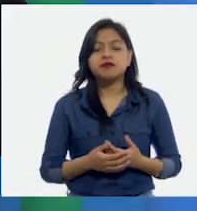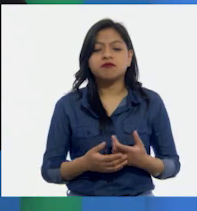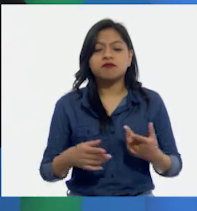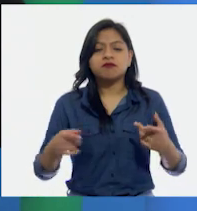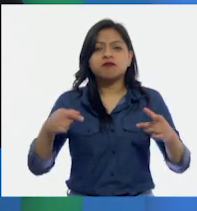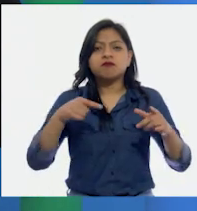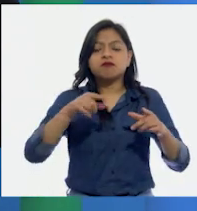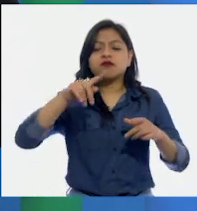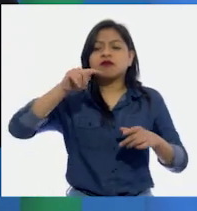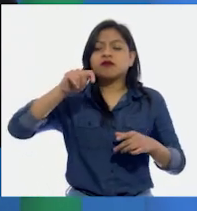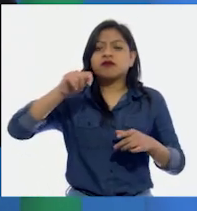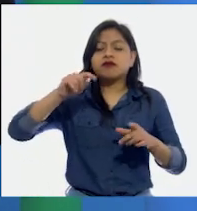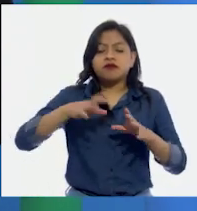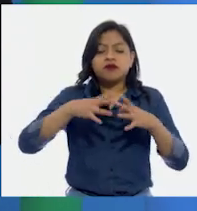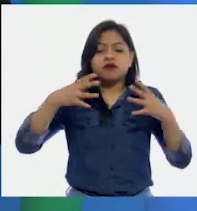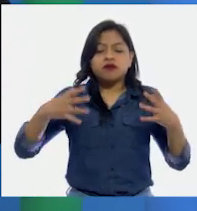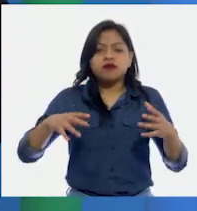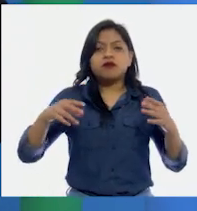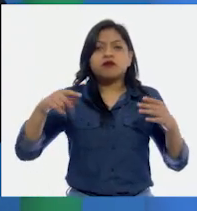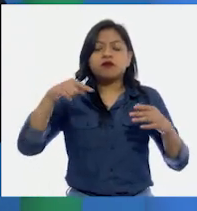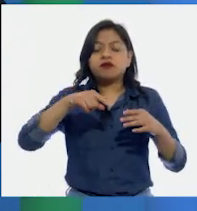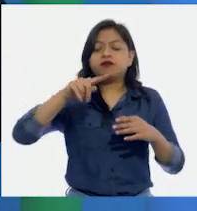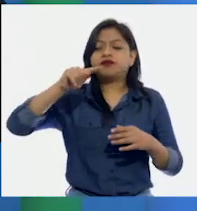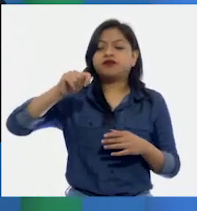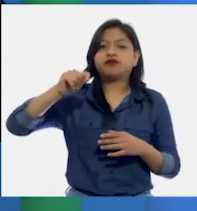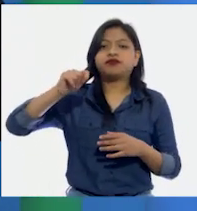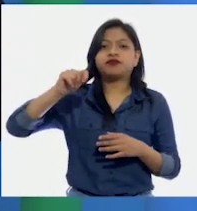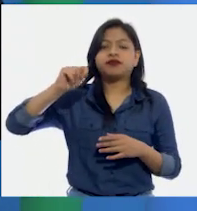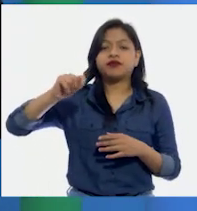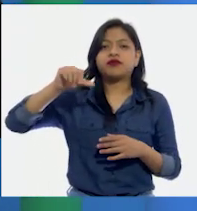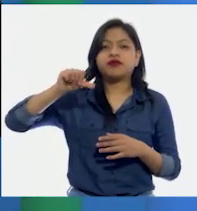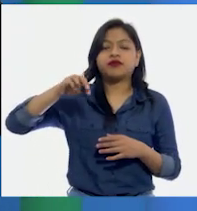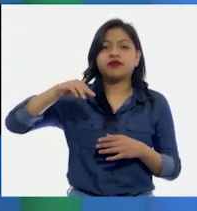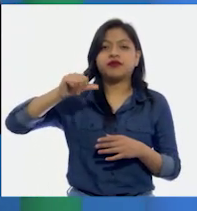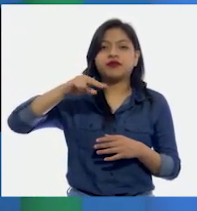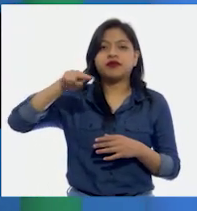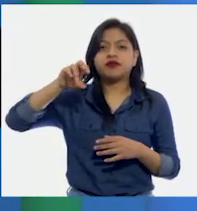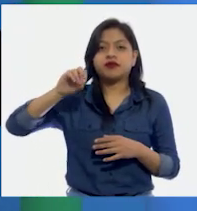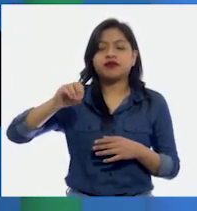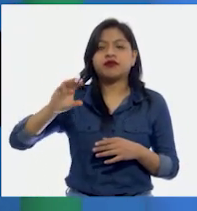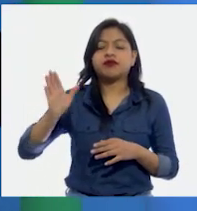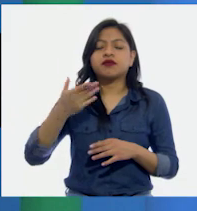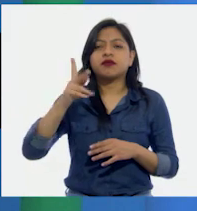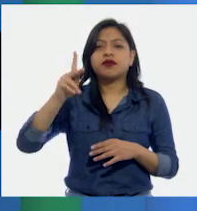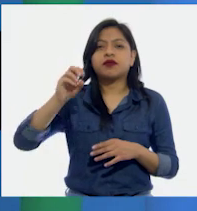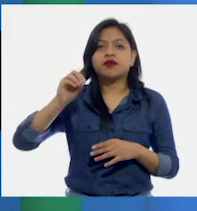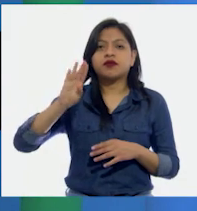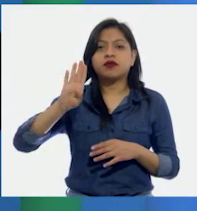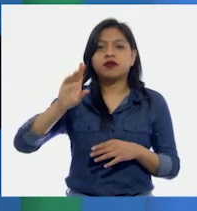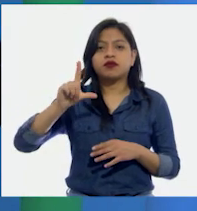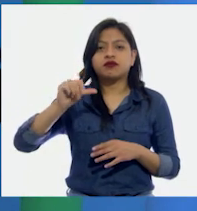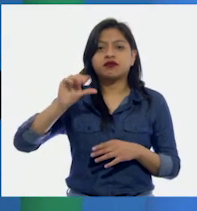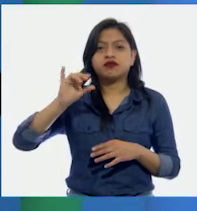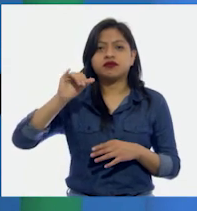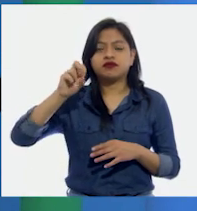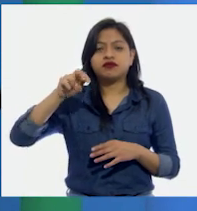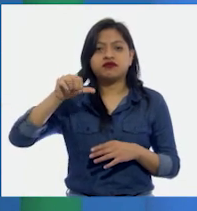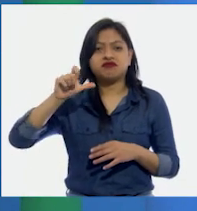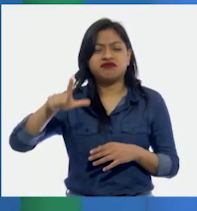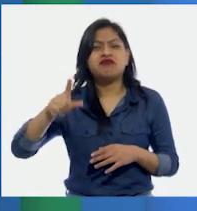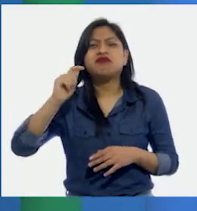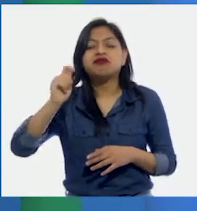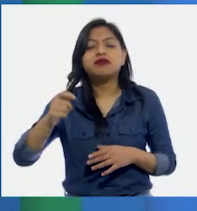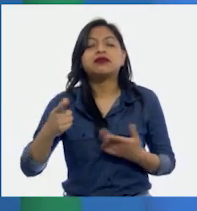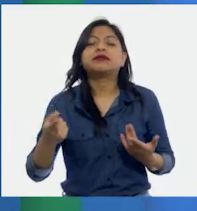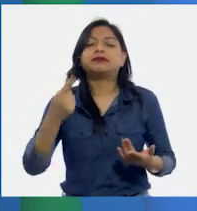Qué bueno que preguntas, Juan Carlos. Esa es una pregunta muy importante. Mira, para que lo podamos